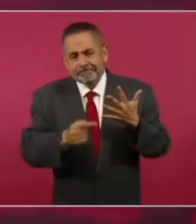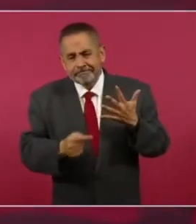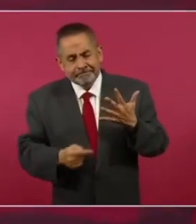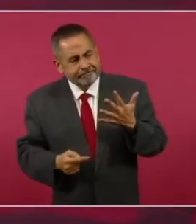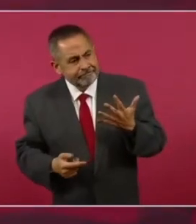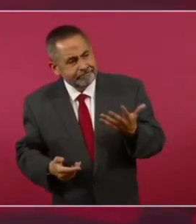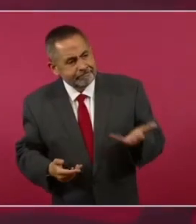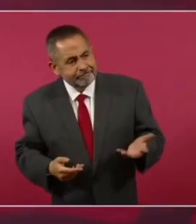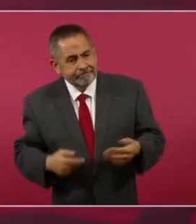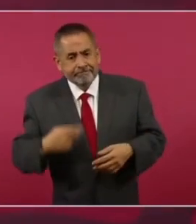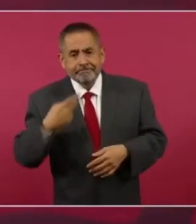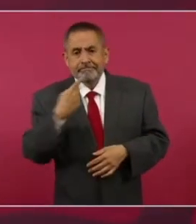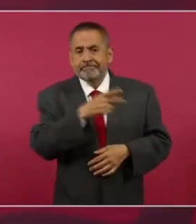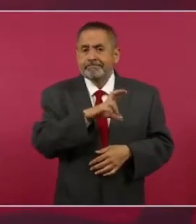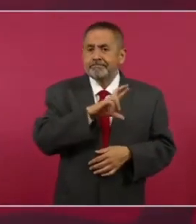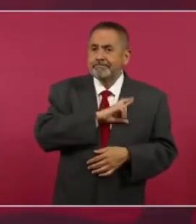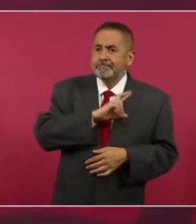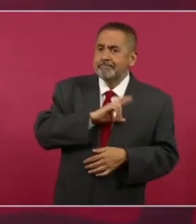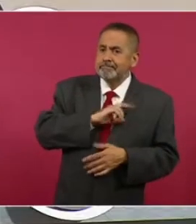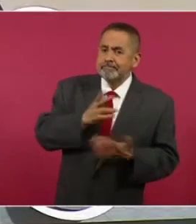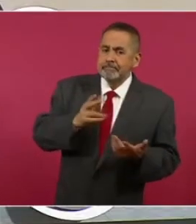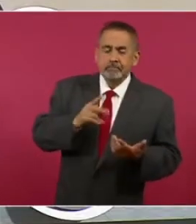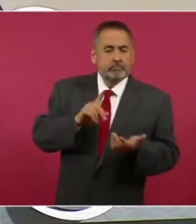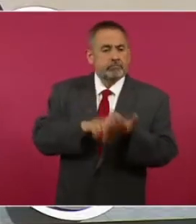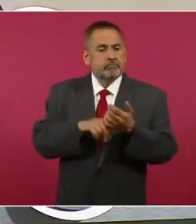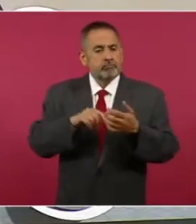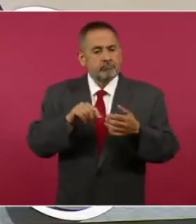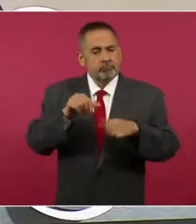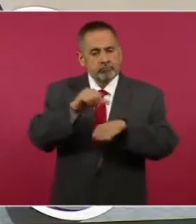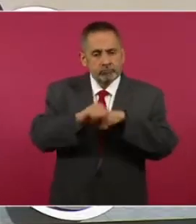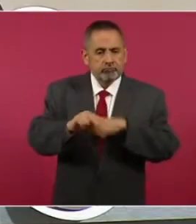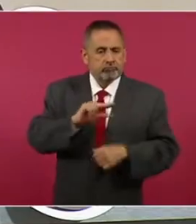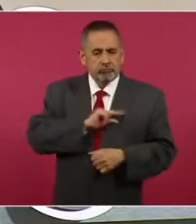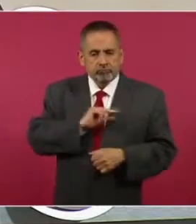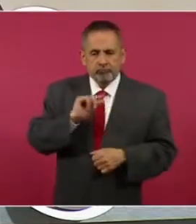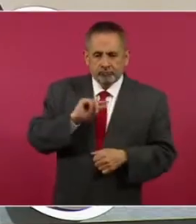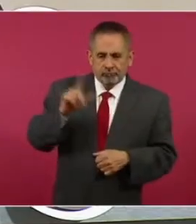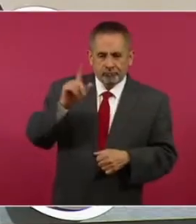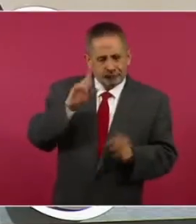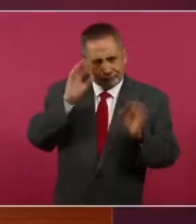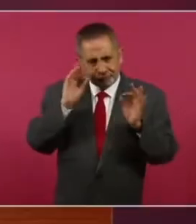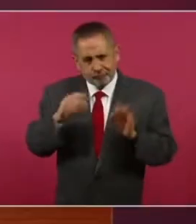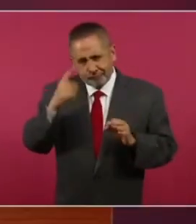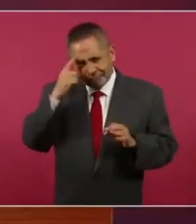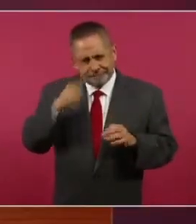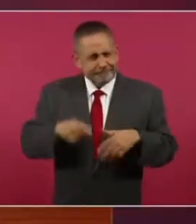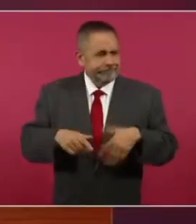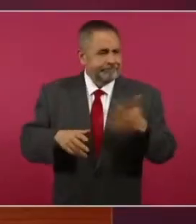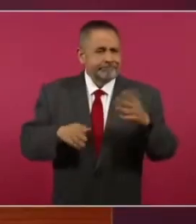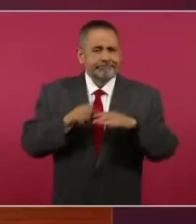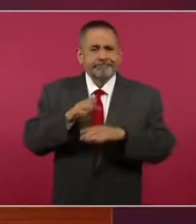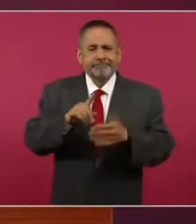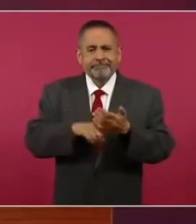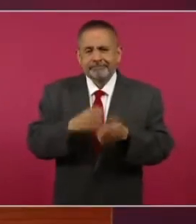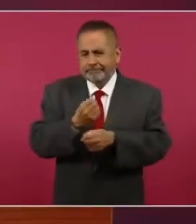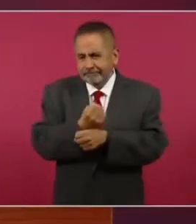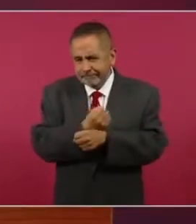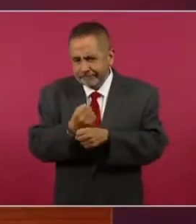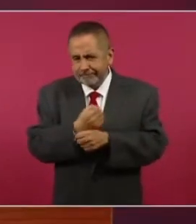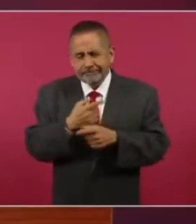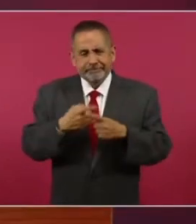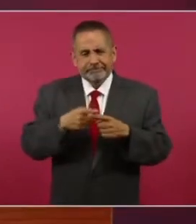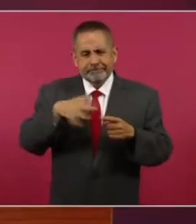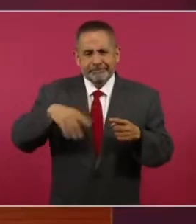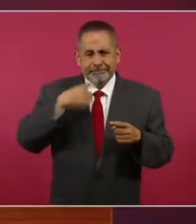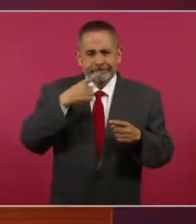especialidades precisas en cuestión de sangre al que